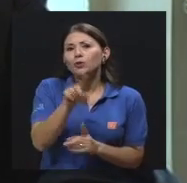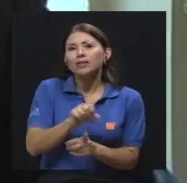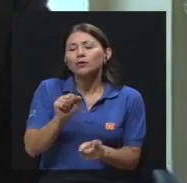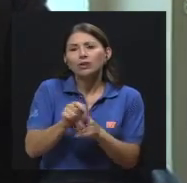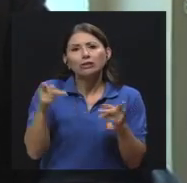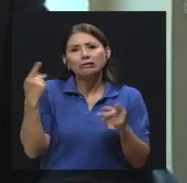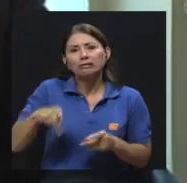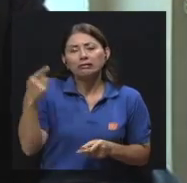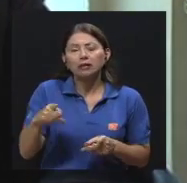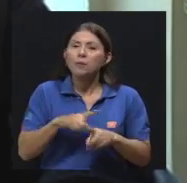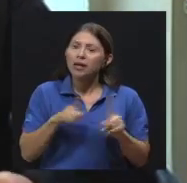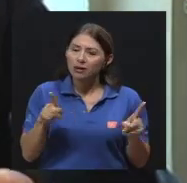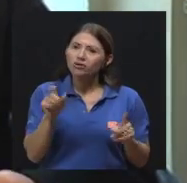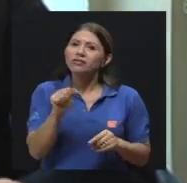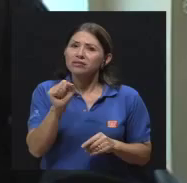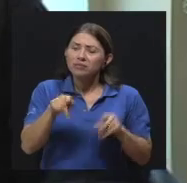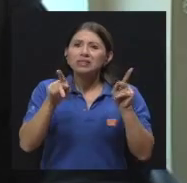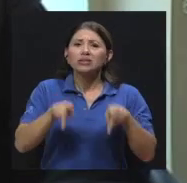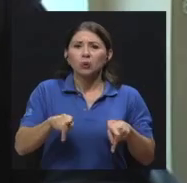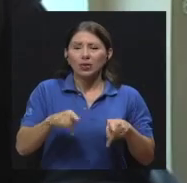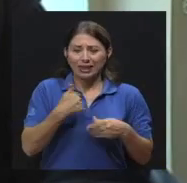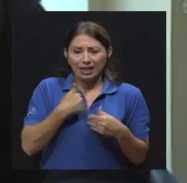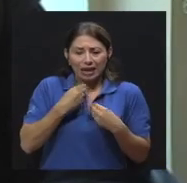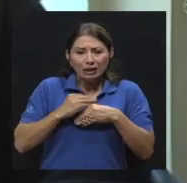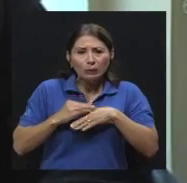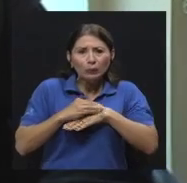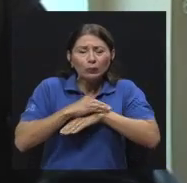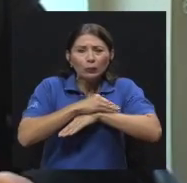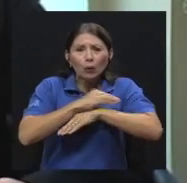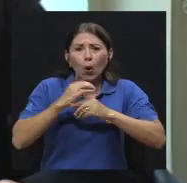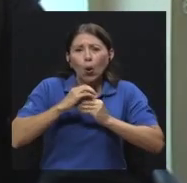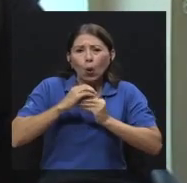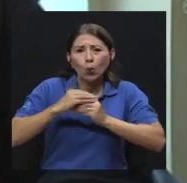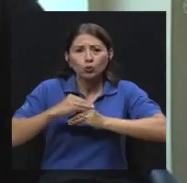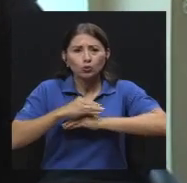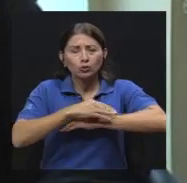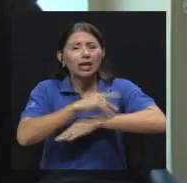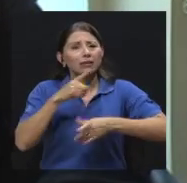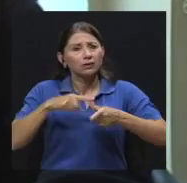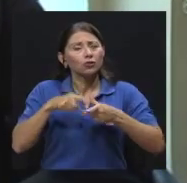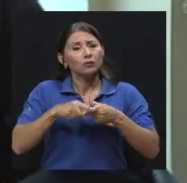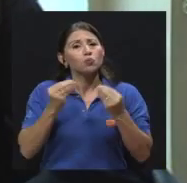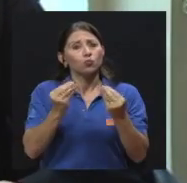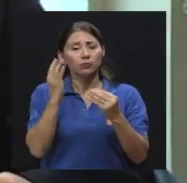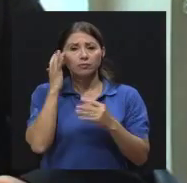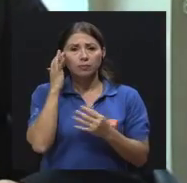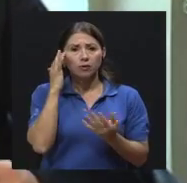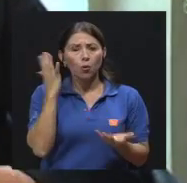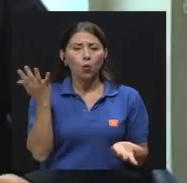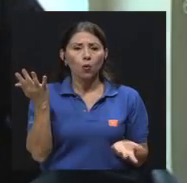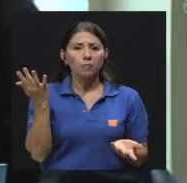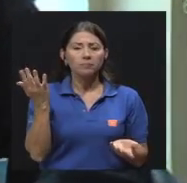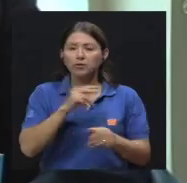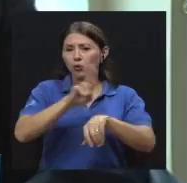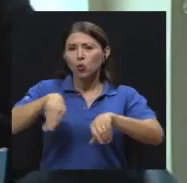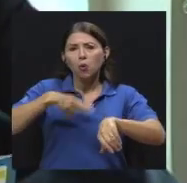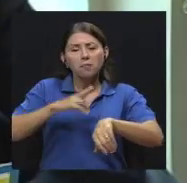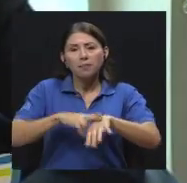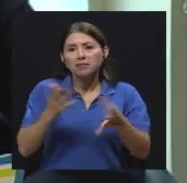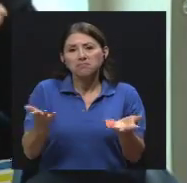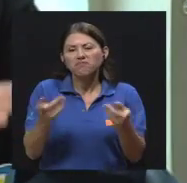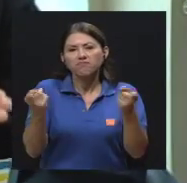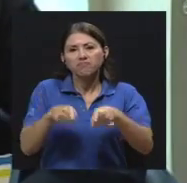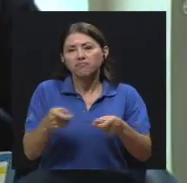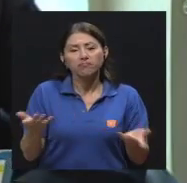sí causa mucha preocupación cuando las personas pues adquieren una condición de estas, ¿verdad? Y normalmente pues lo que